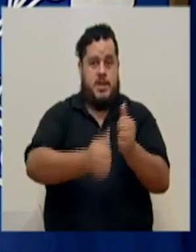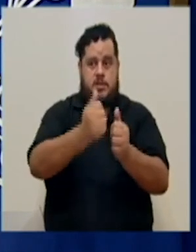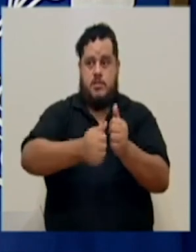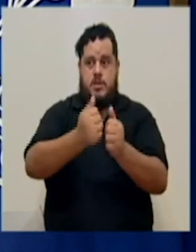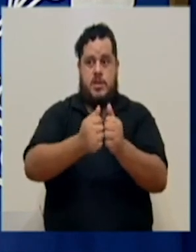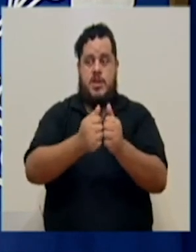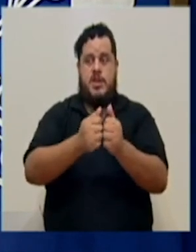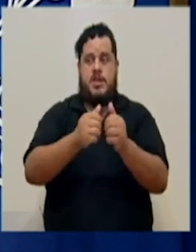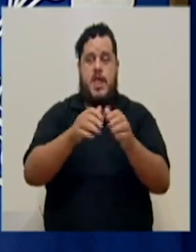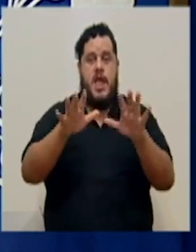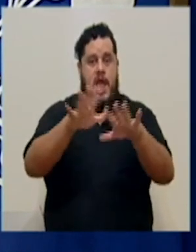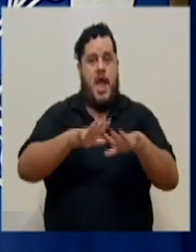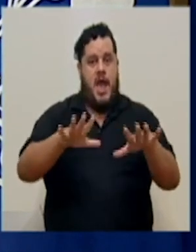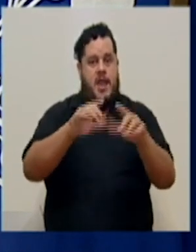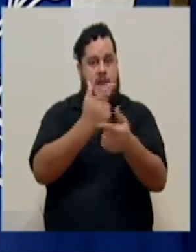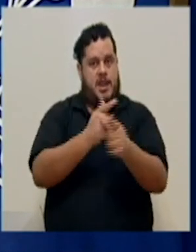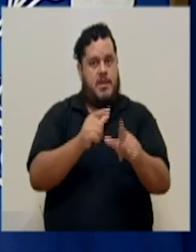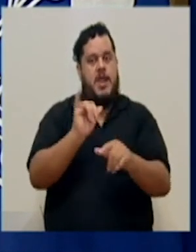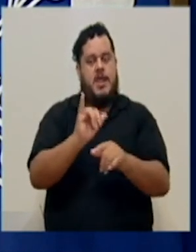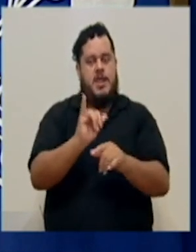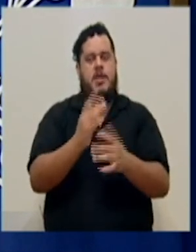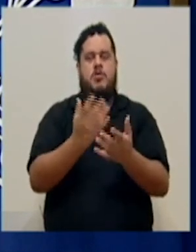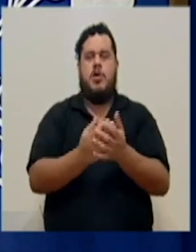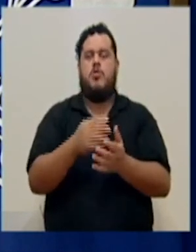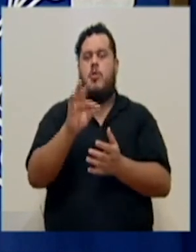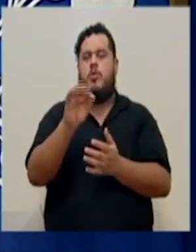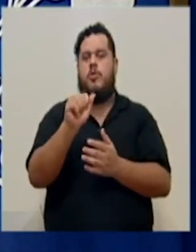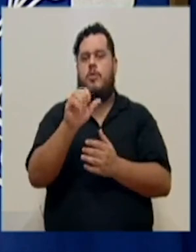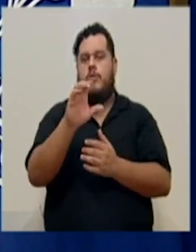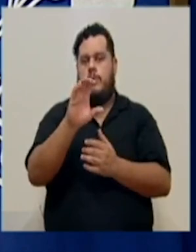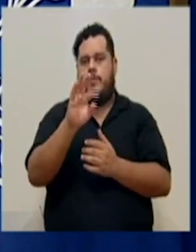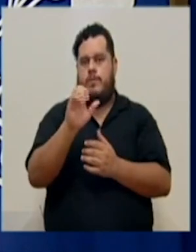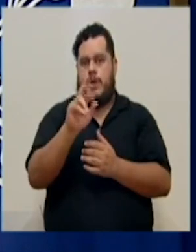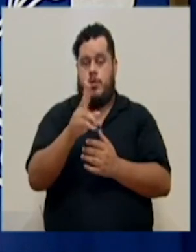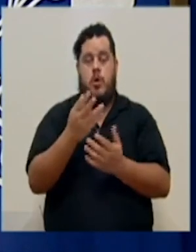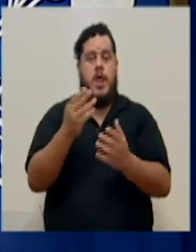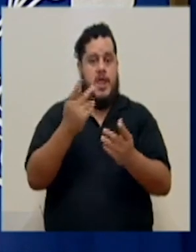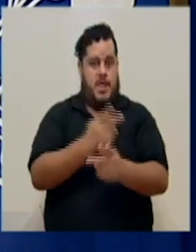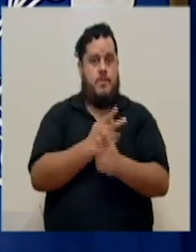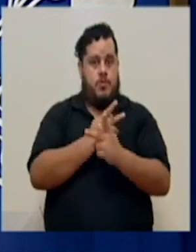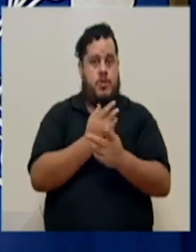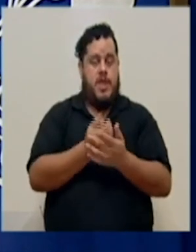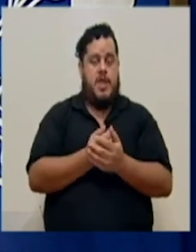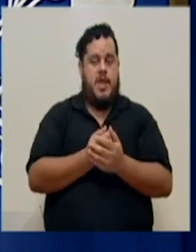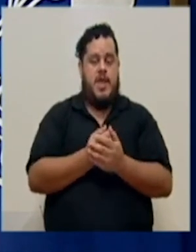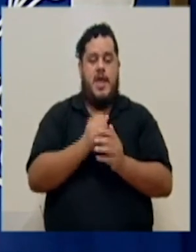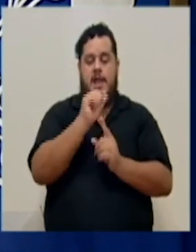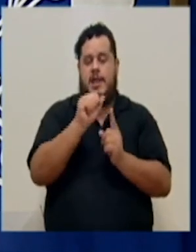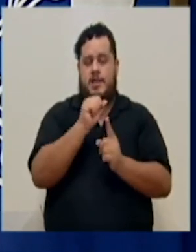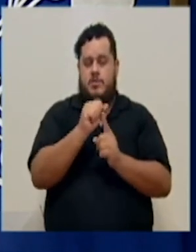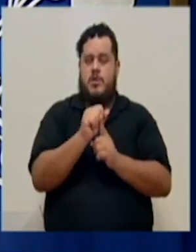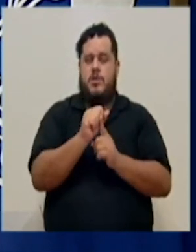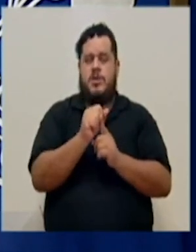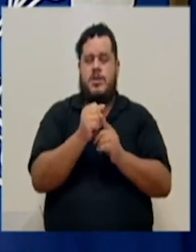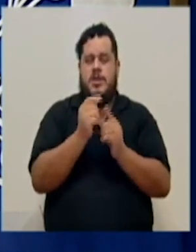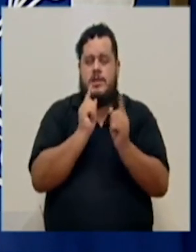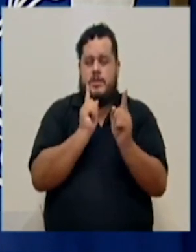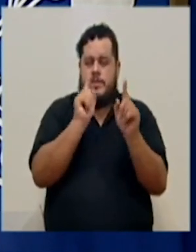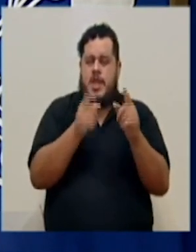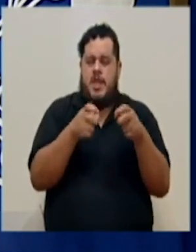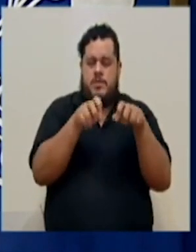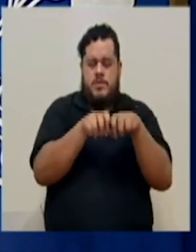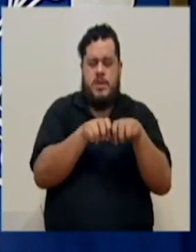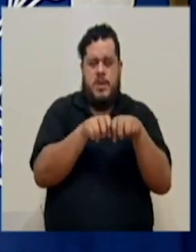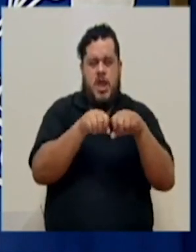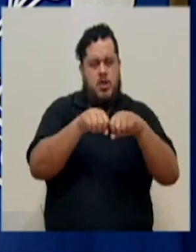al aire libre y eso es un factor mitigante, un factor que favorece, eso más bien que protege, el hecho de estar en mucha cercanía, rompiendo